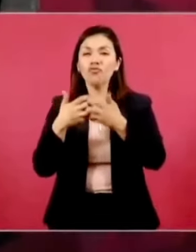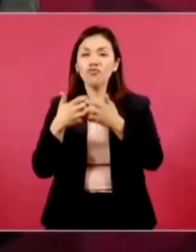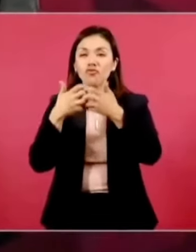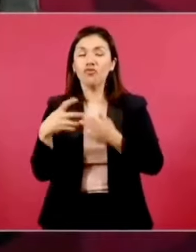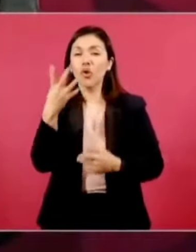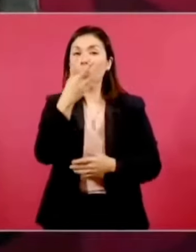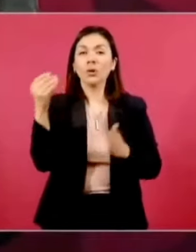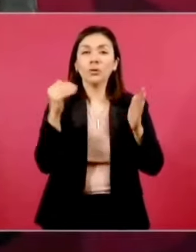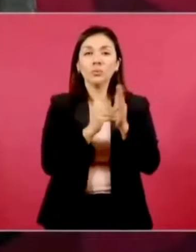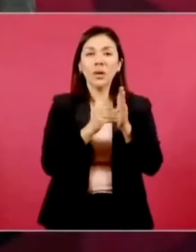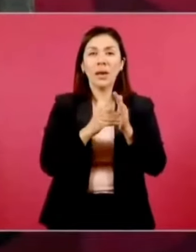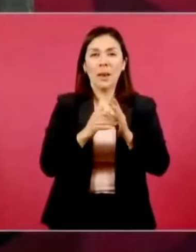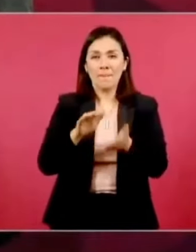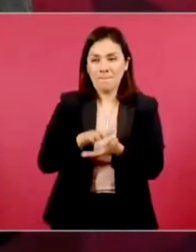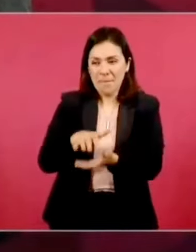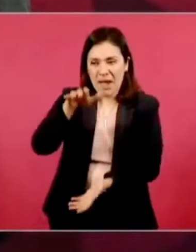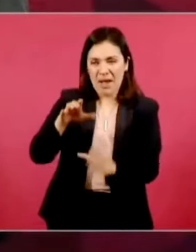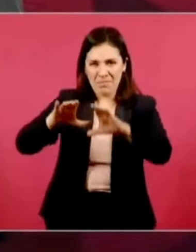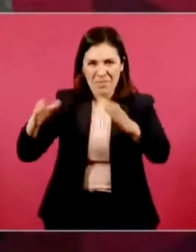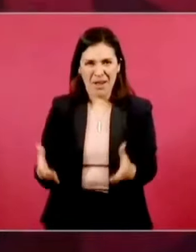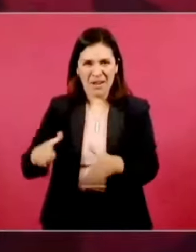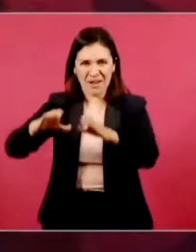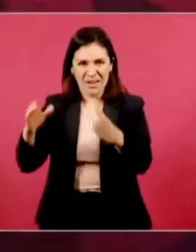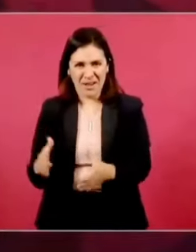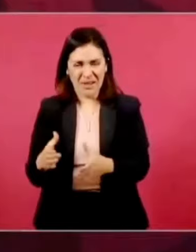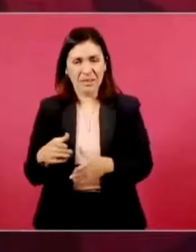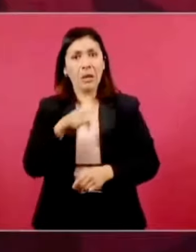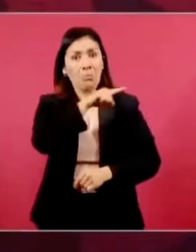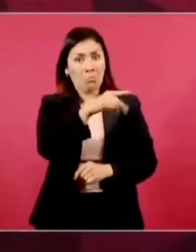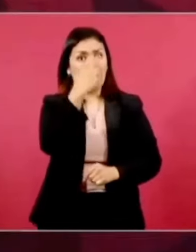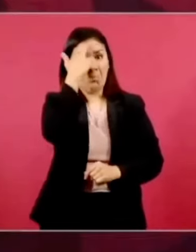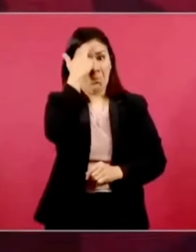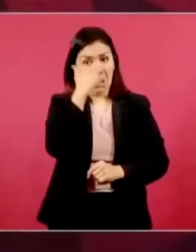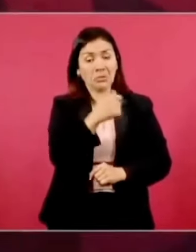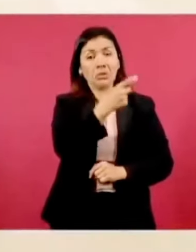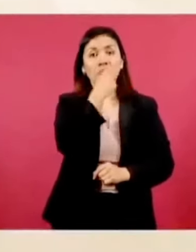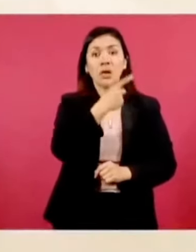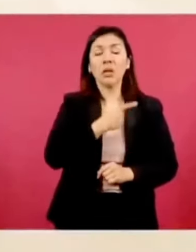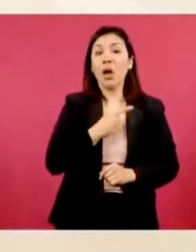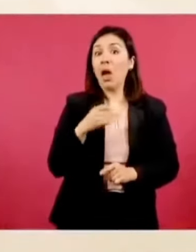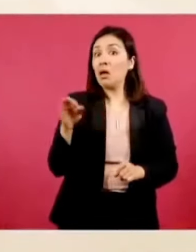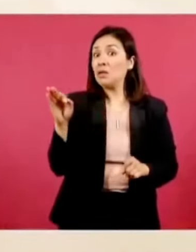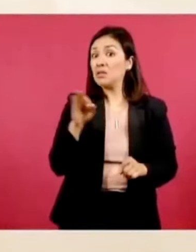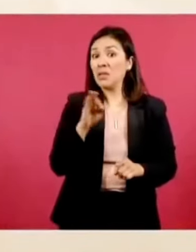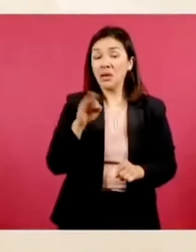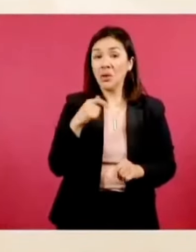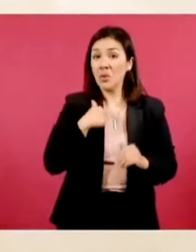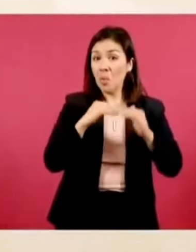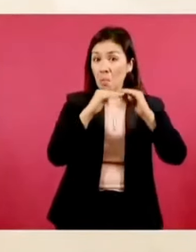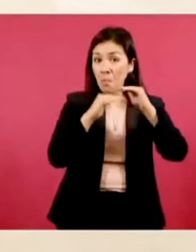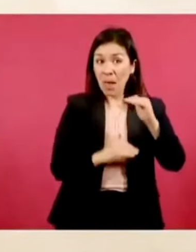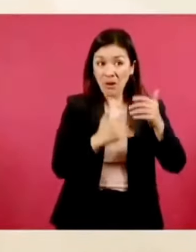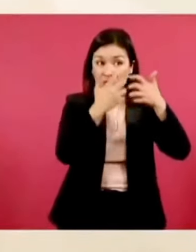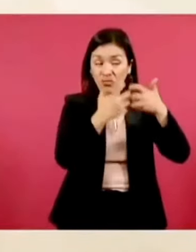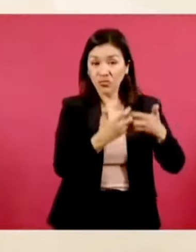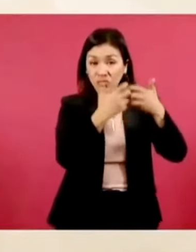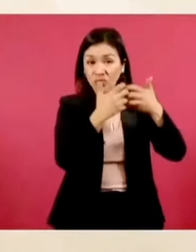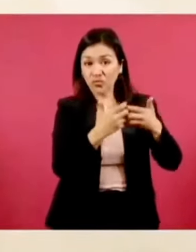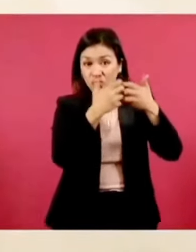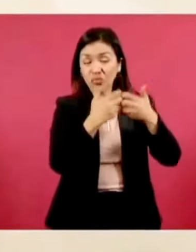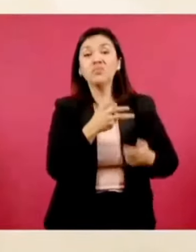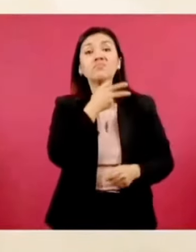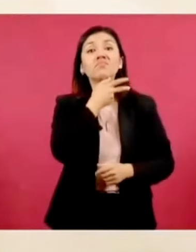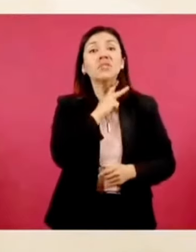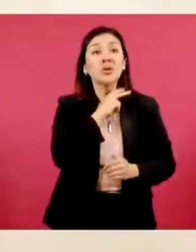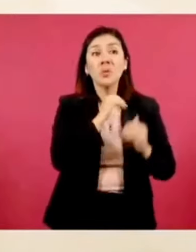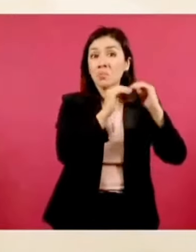la crisis del petróleo y no se equivocó porque me dijo, si no bajamos las cuotas de producción de